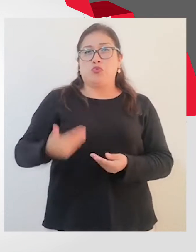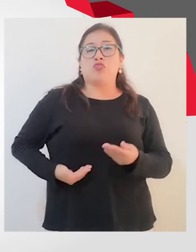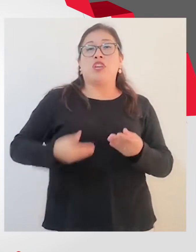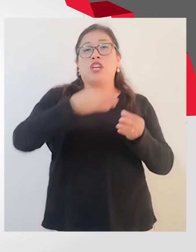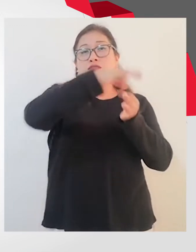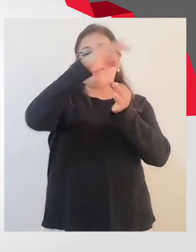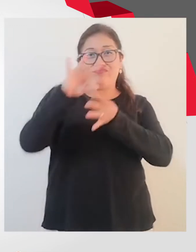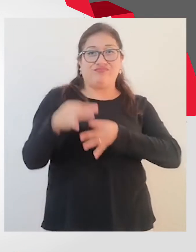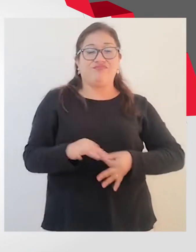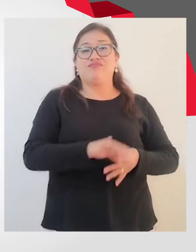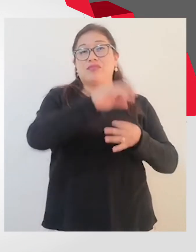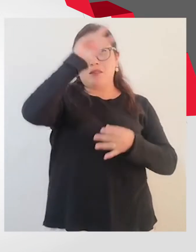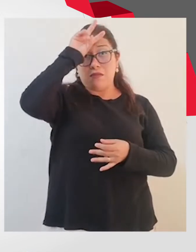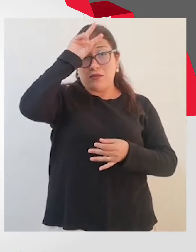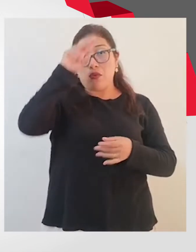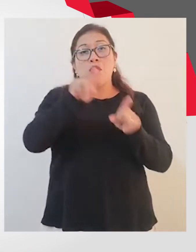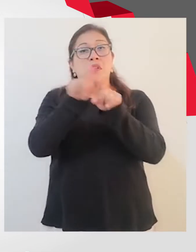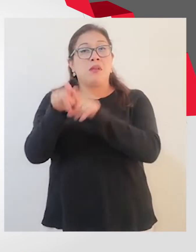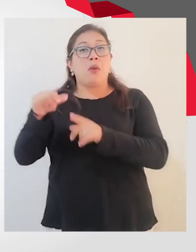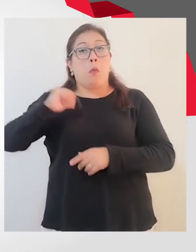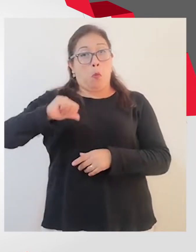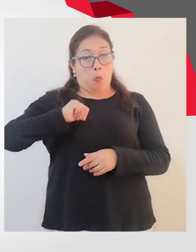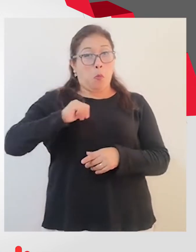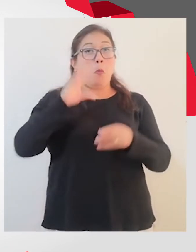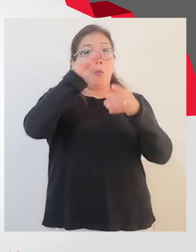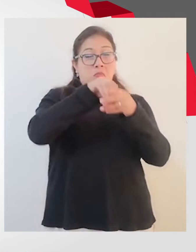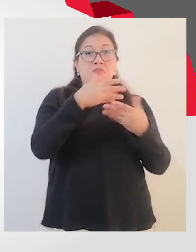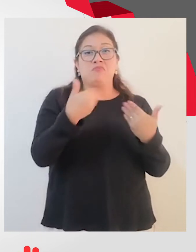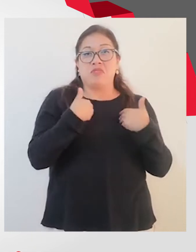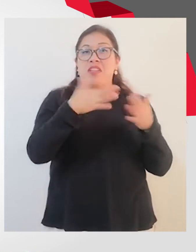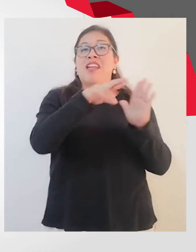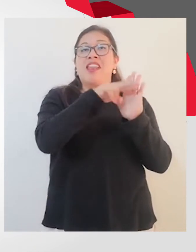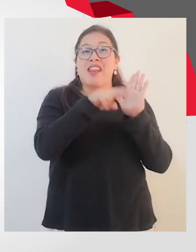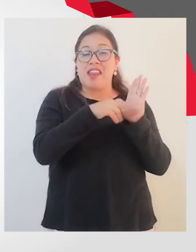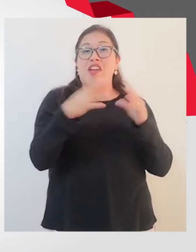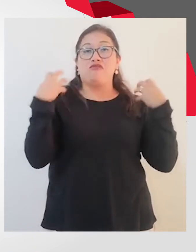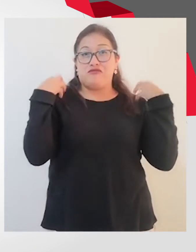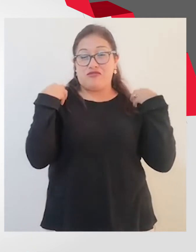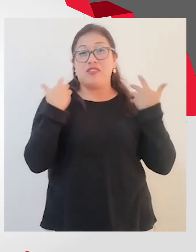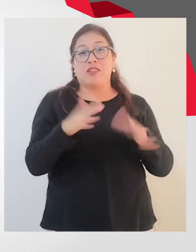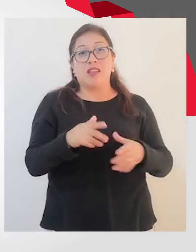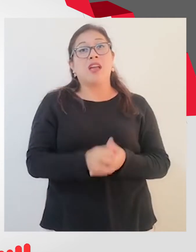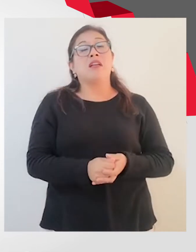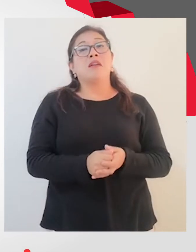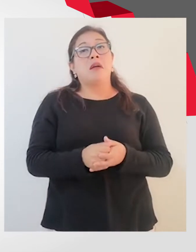regionales, así como municipalidades, ya tienen su registro donde las personas con discapacidad más cerca